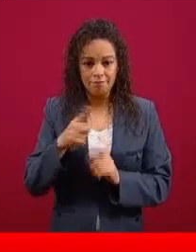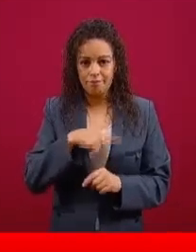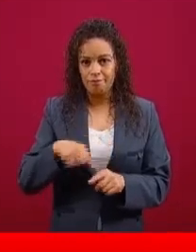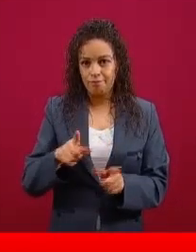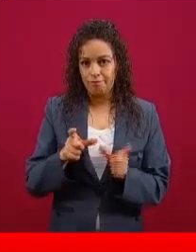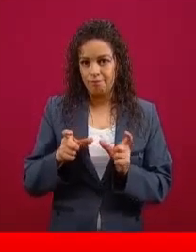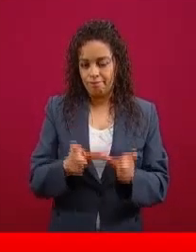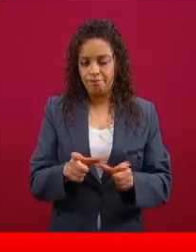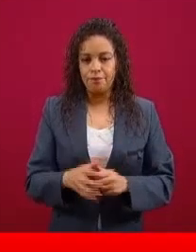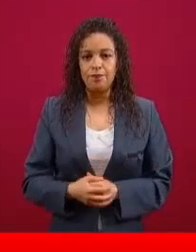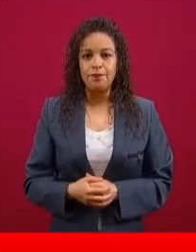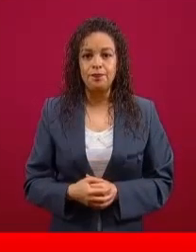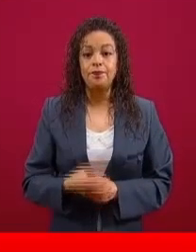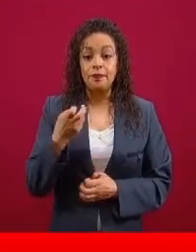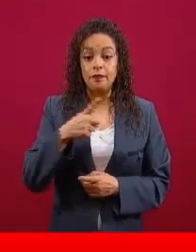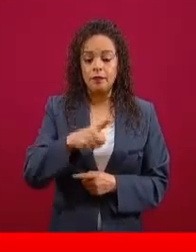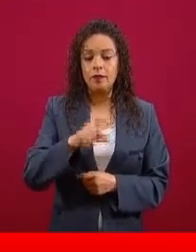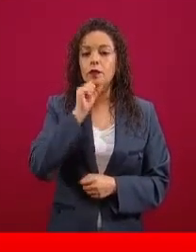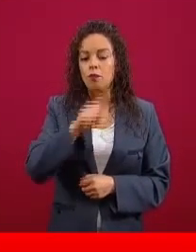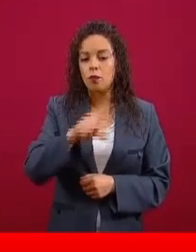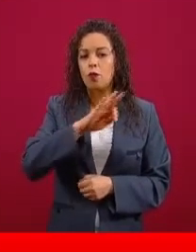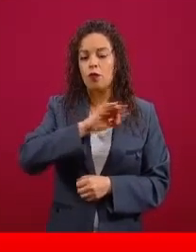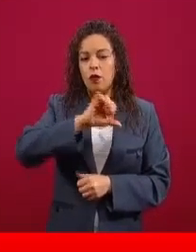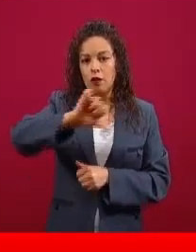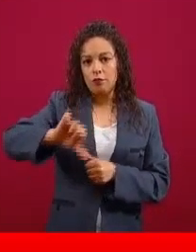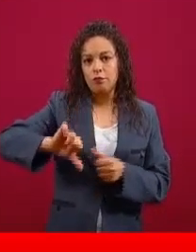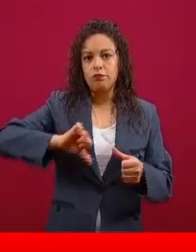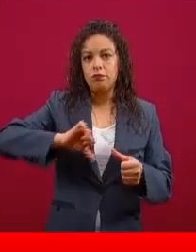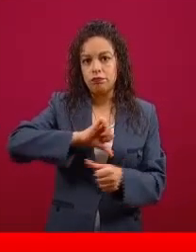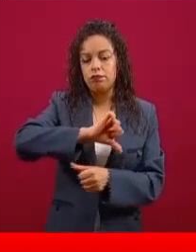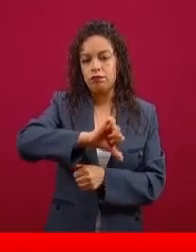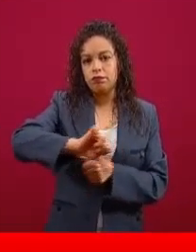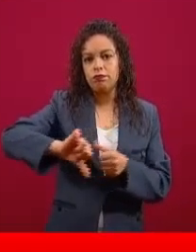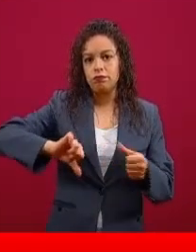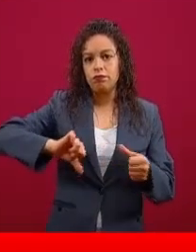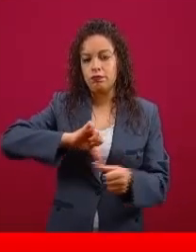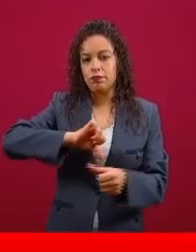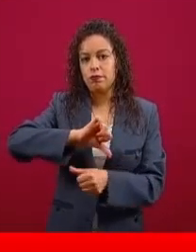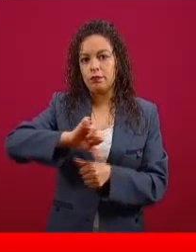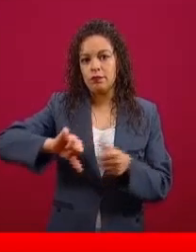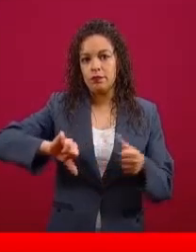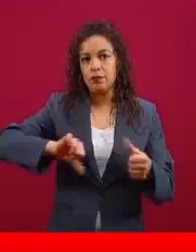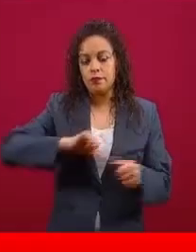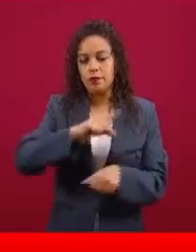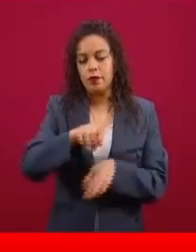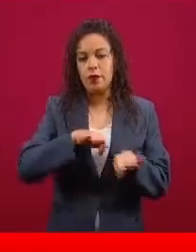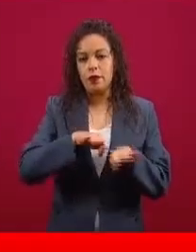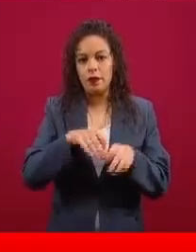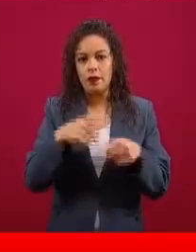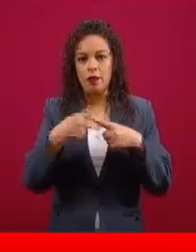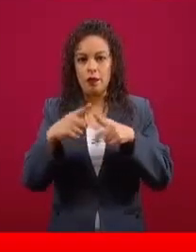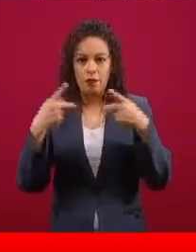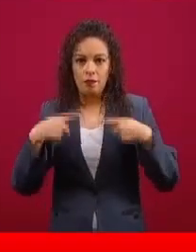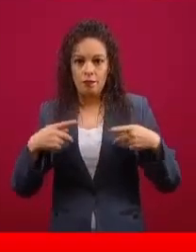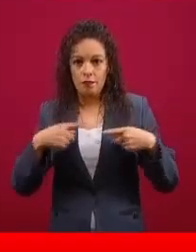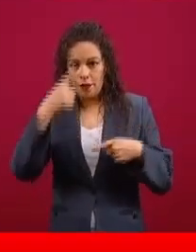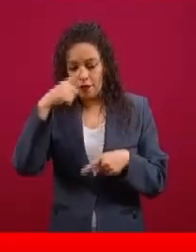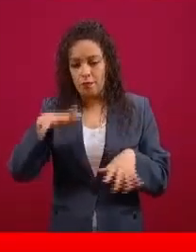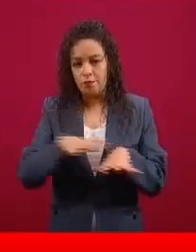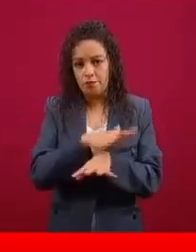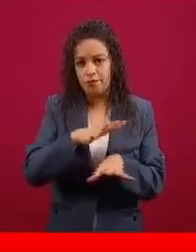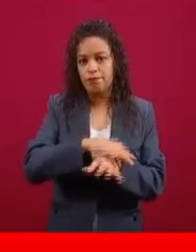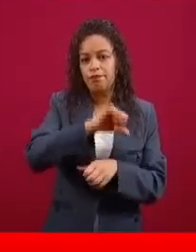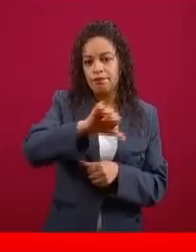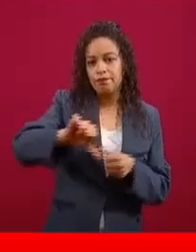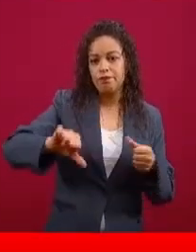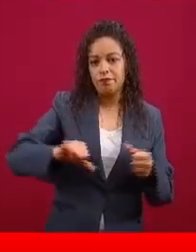emplea para hacer el relevo de los efectivos que tenemos en el cumplimiento de estas misiones, para darle